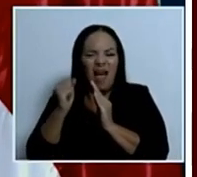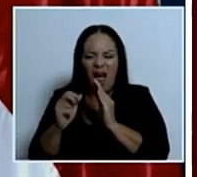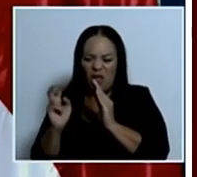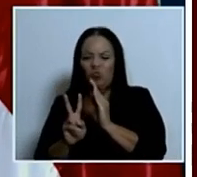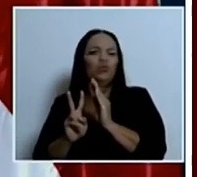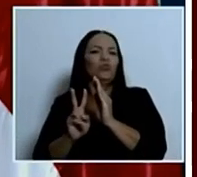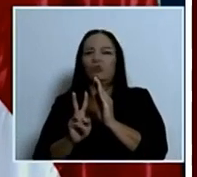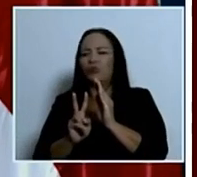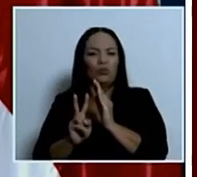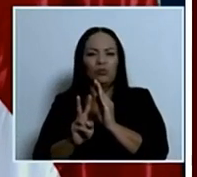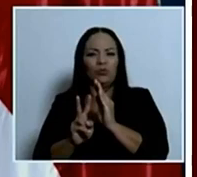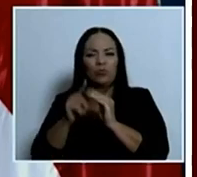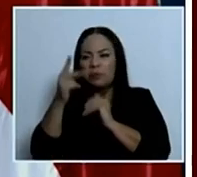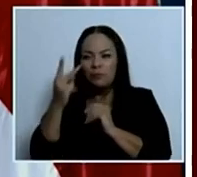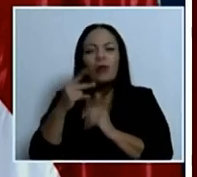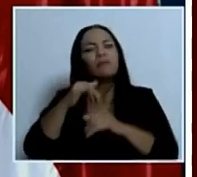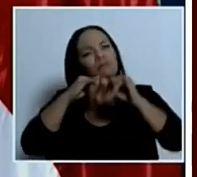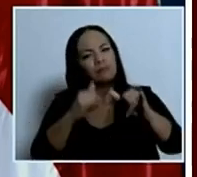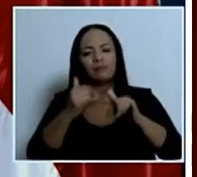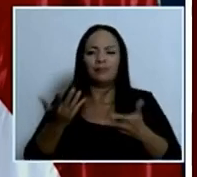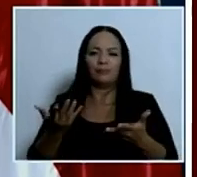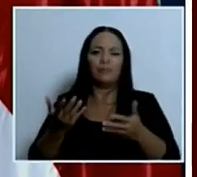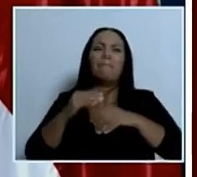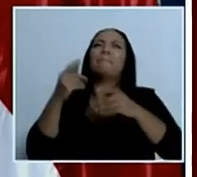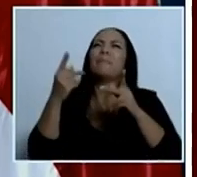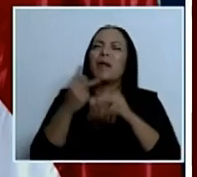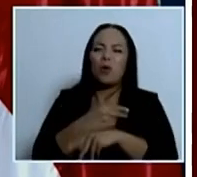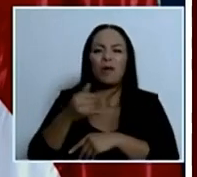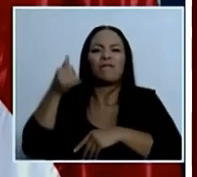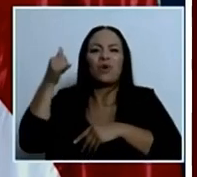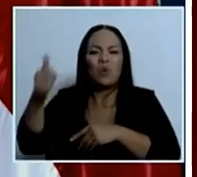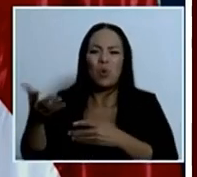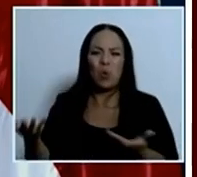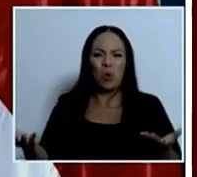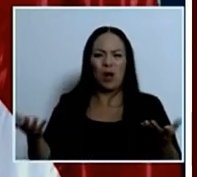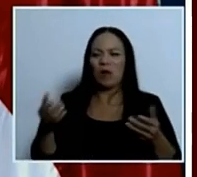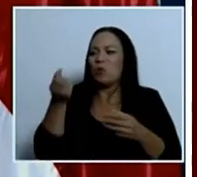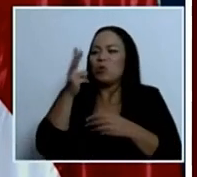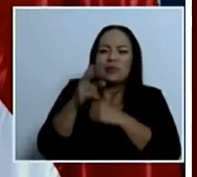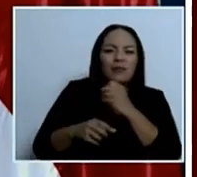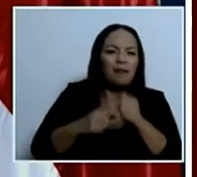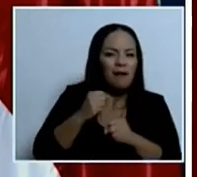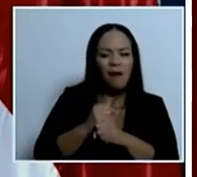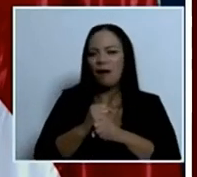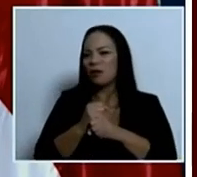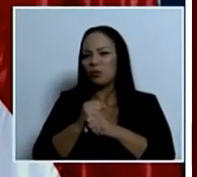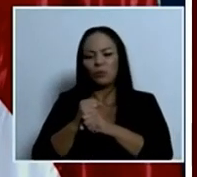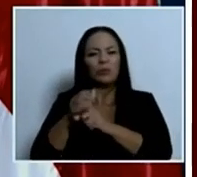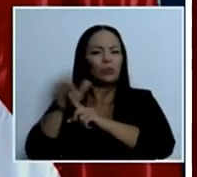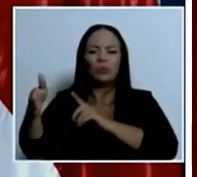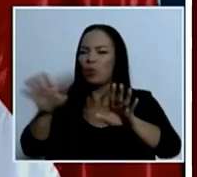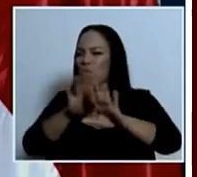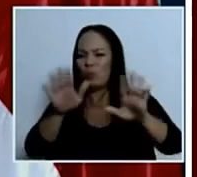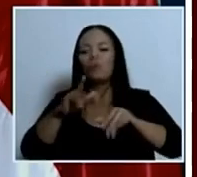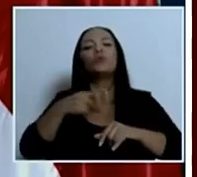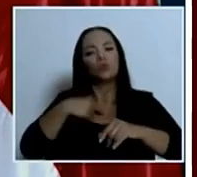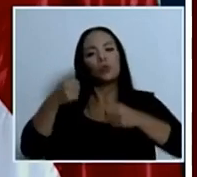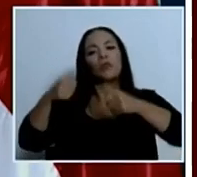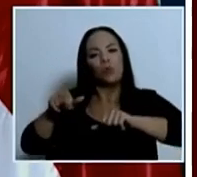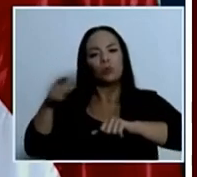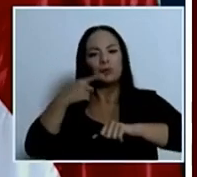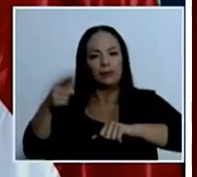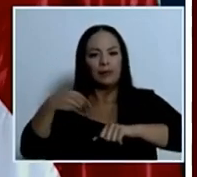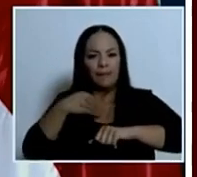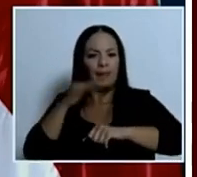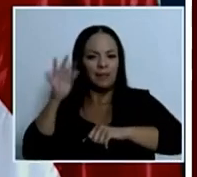y peor aún en el que la embarazó la violó a los 12. Entonces ministro yo estoy de acuerdo con lo que usted dice sobre la